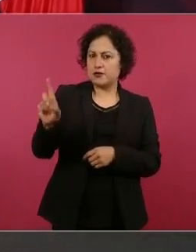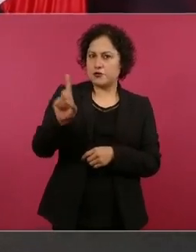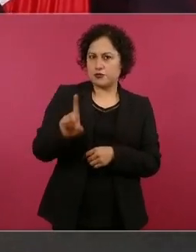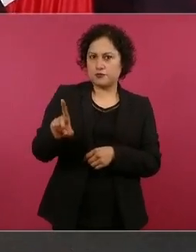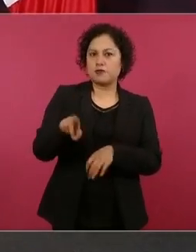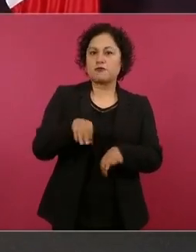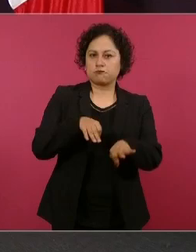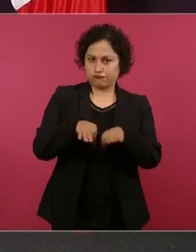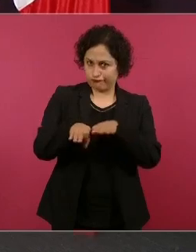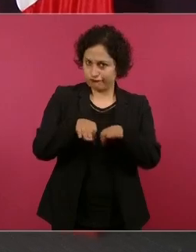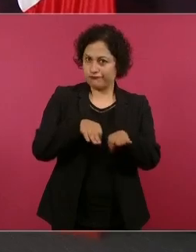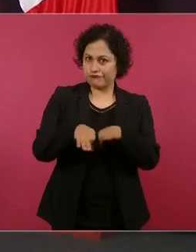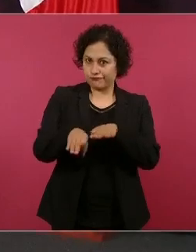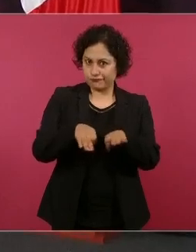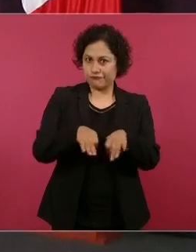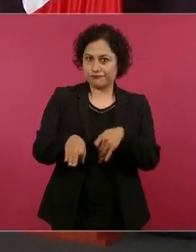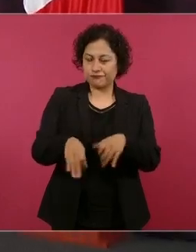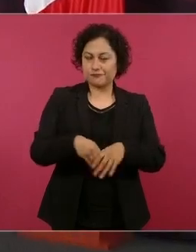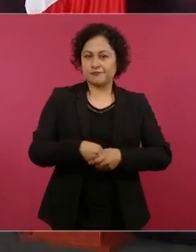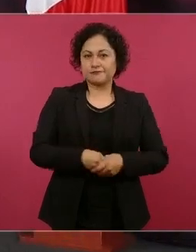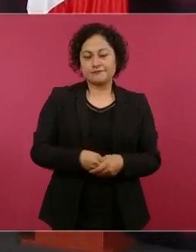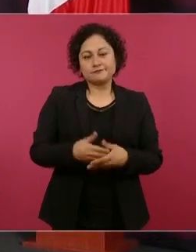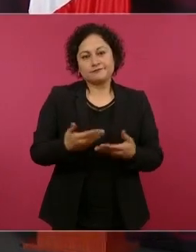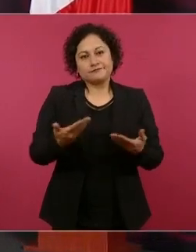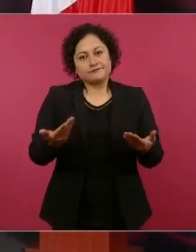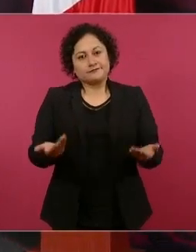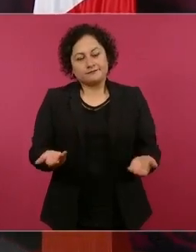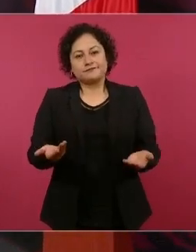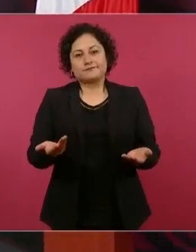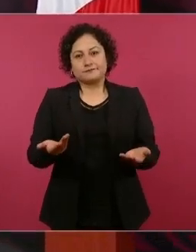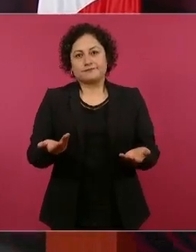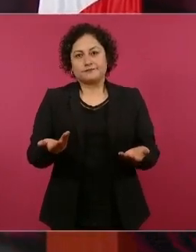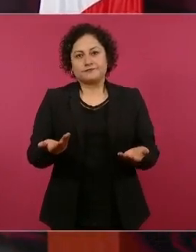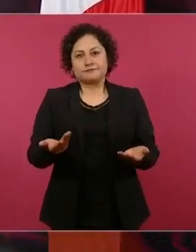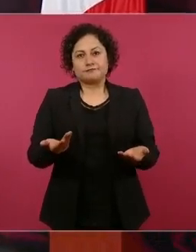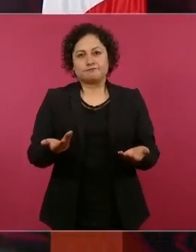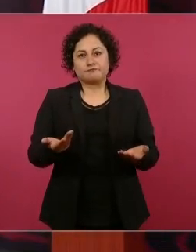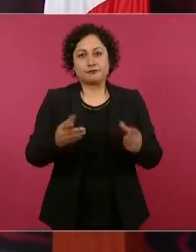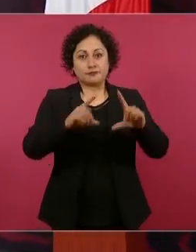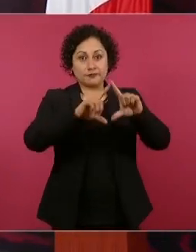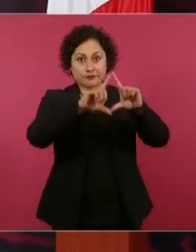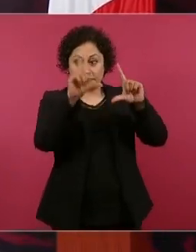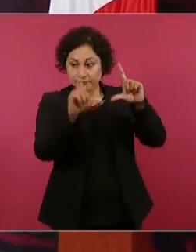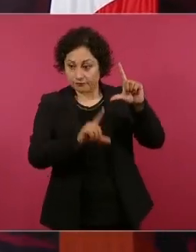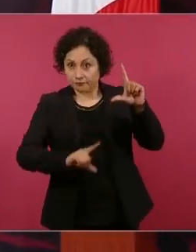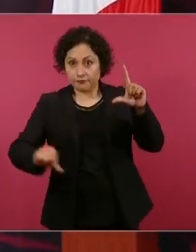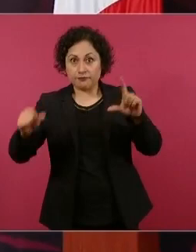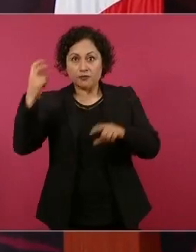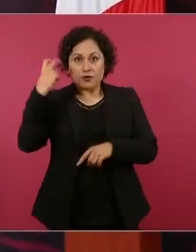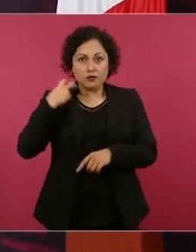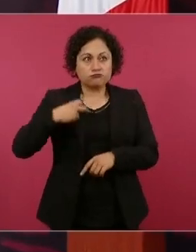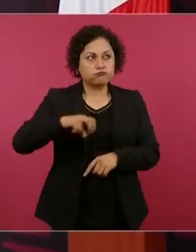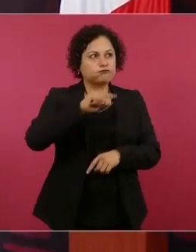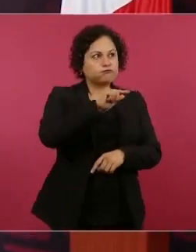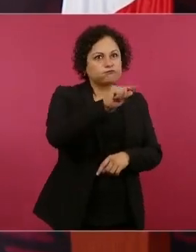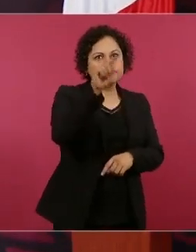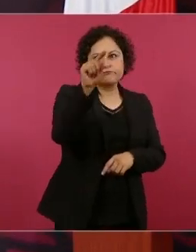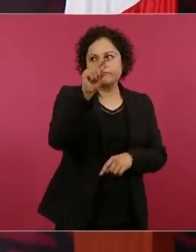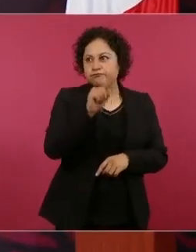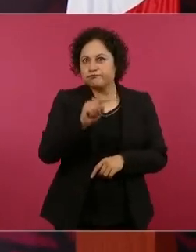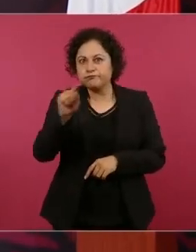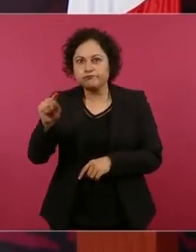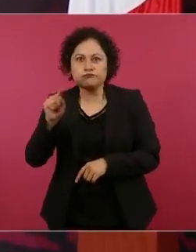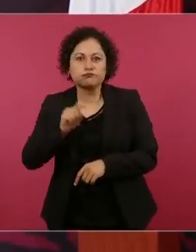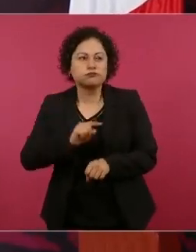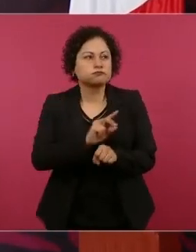hay que seguir recorriendo el país, supervisando las obras